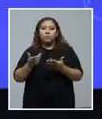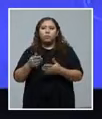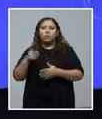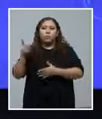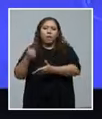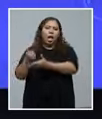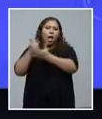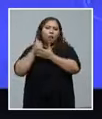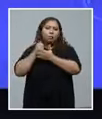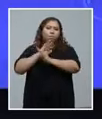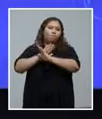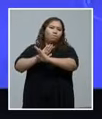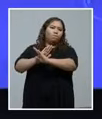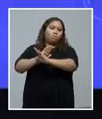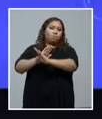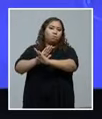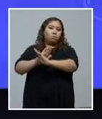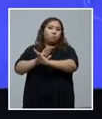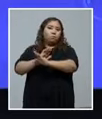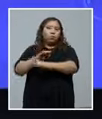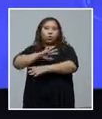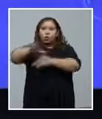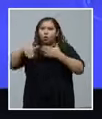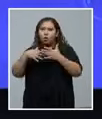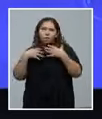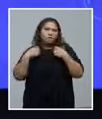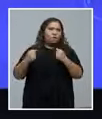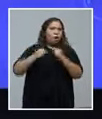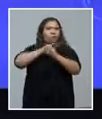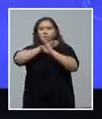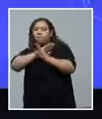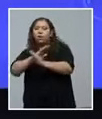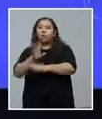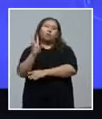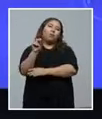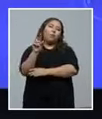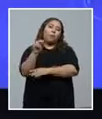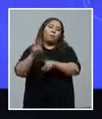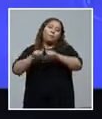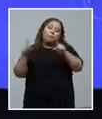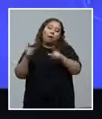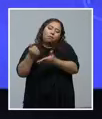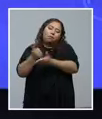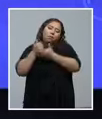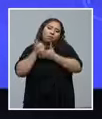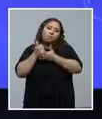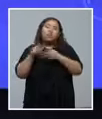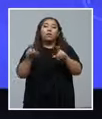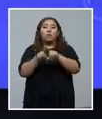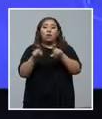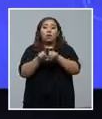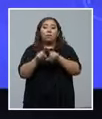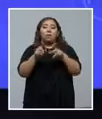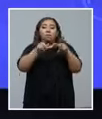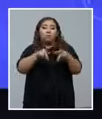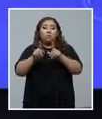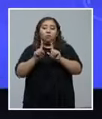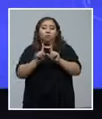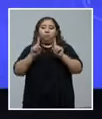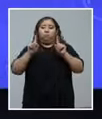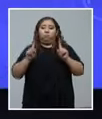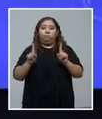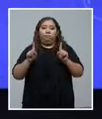el riesgo de contagio. Lo más importante es el distanciamiento con las personas, el distanciamiento físico para